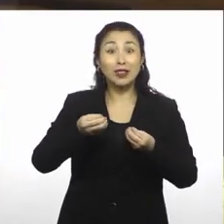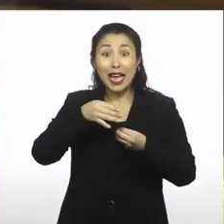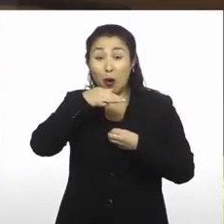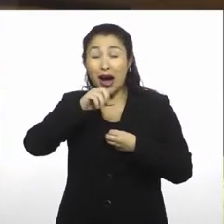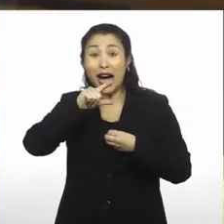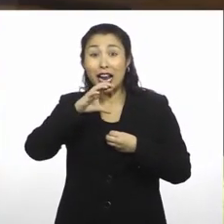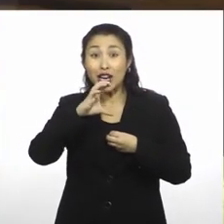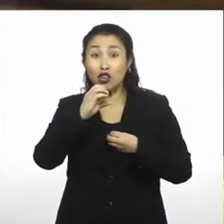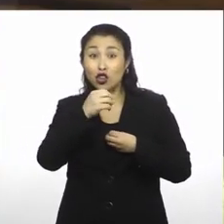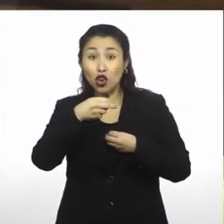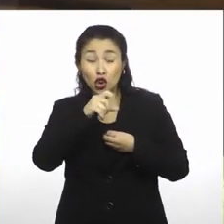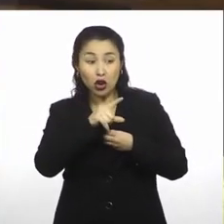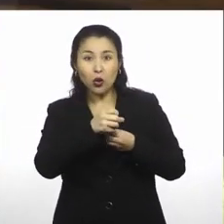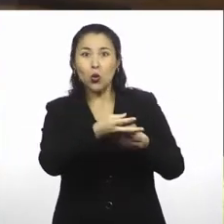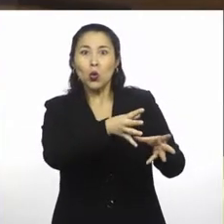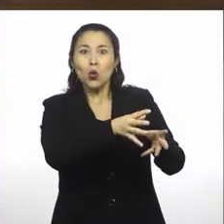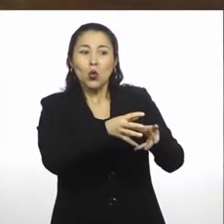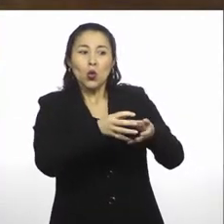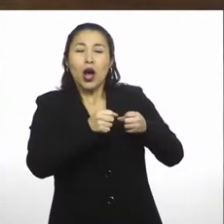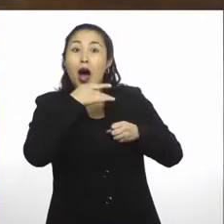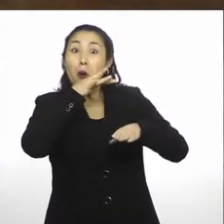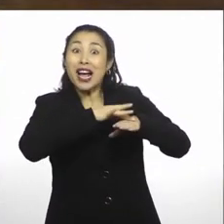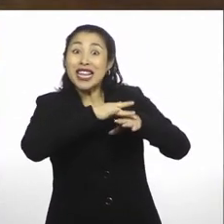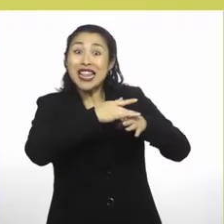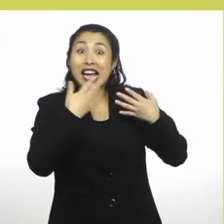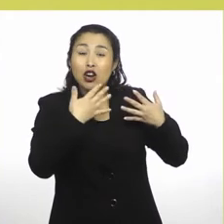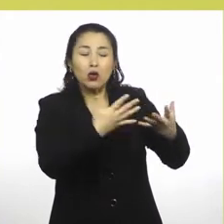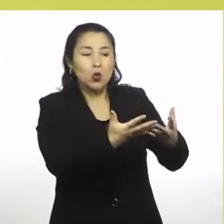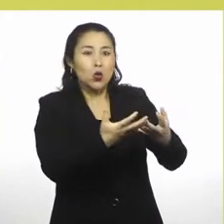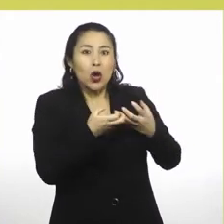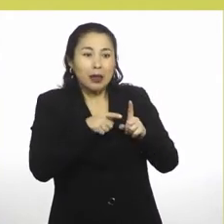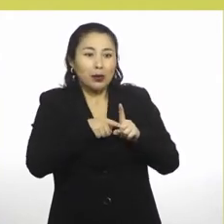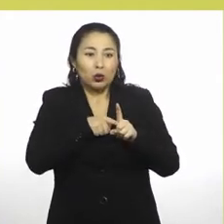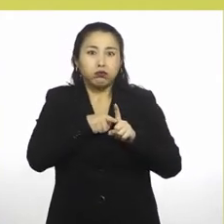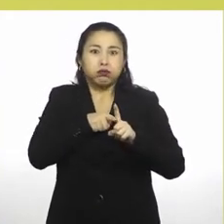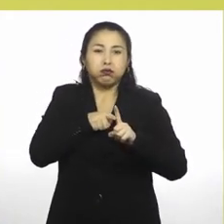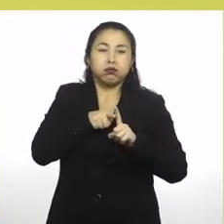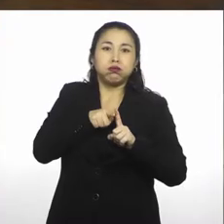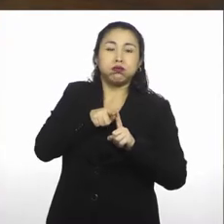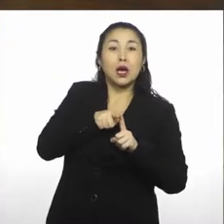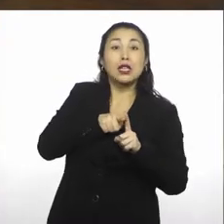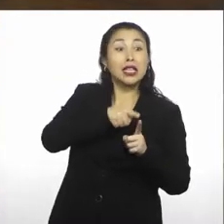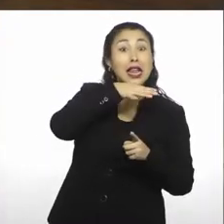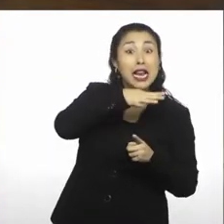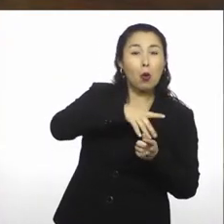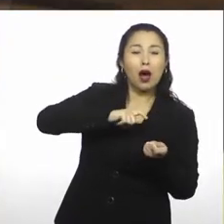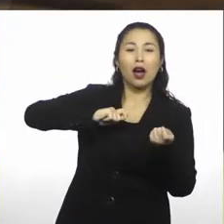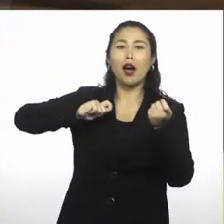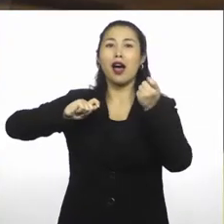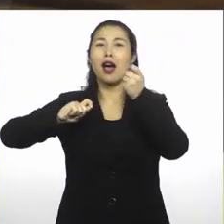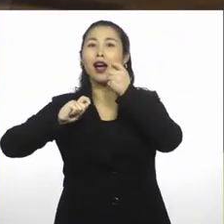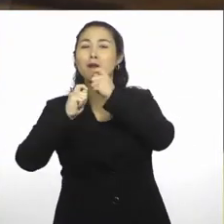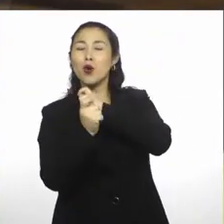este calor que le transferimos gracias al agua caliente. ¿Y qué le ocurrió? Pasó de estado líquido a estado gaseoso.